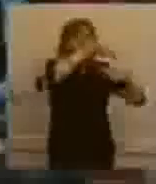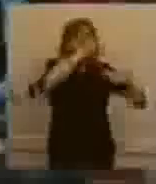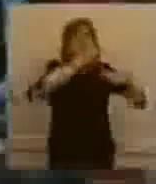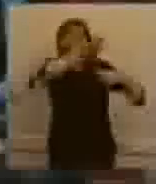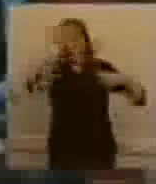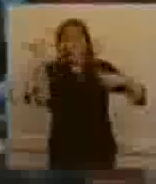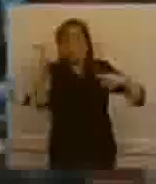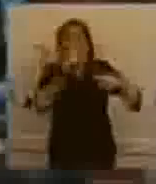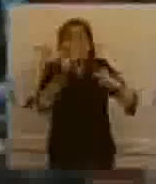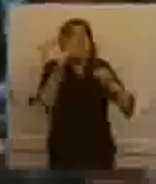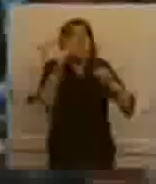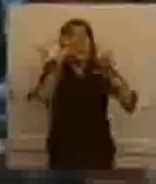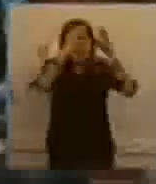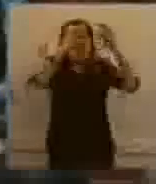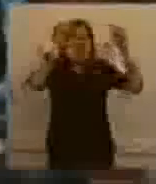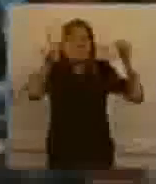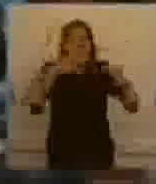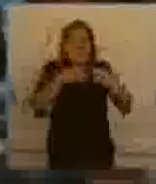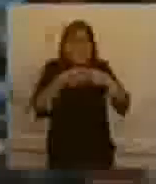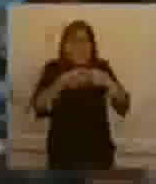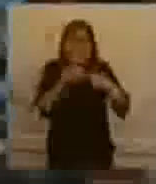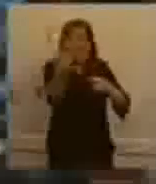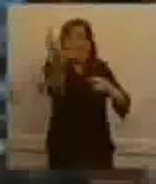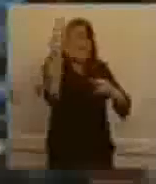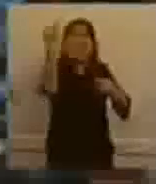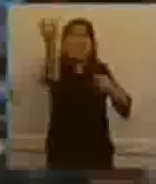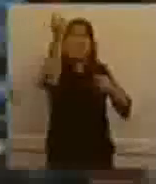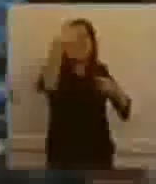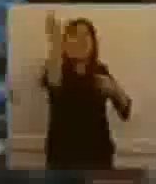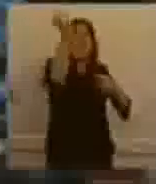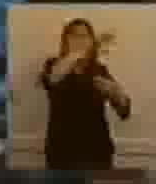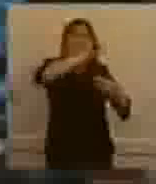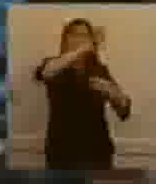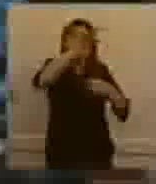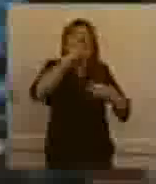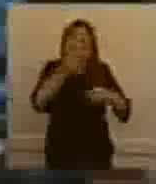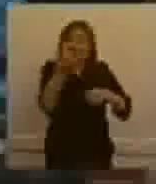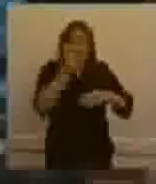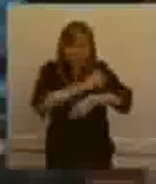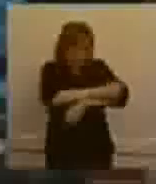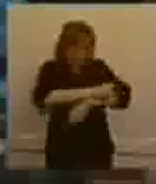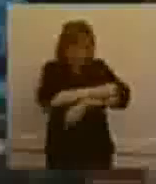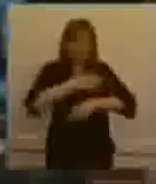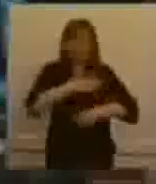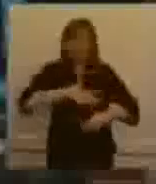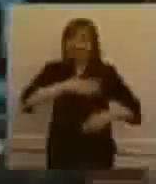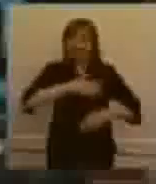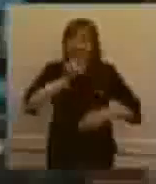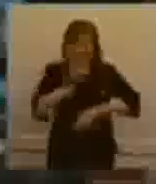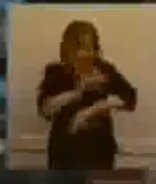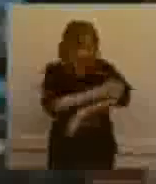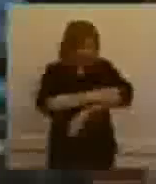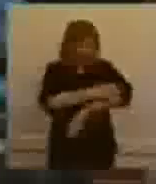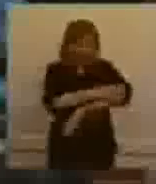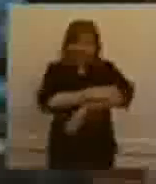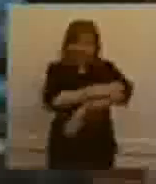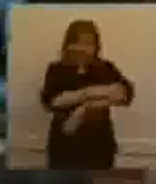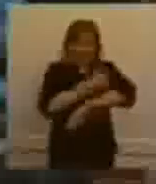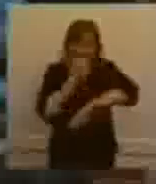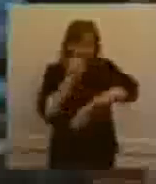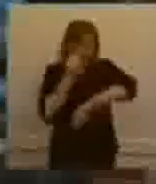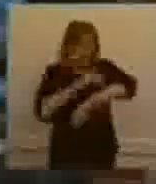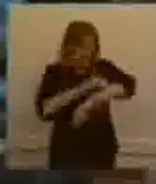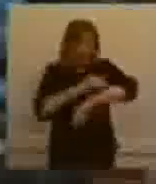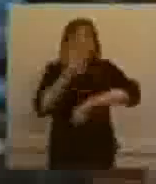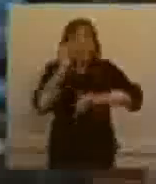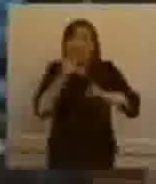cenizas, cayó una lluvia de piedra pomes, piedra pomes, esa que uno utiliza en el baño para las purezas y eso, bueno,